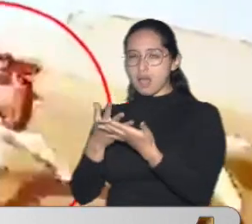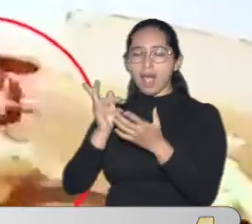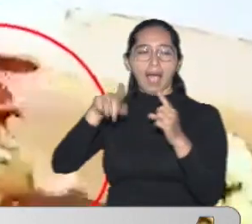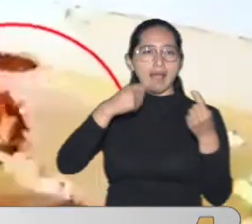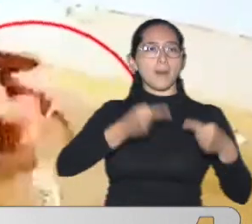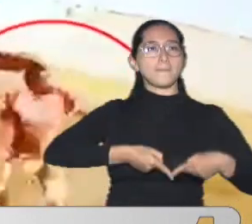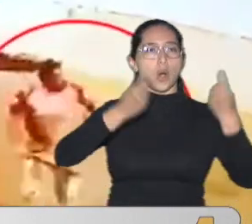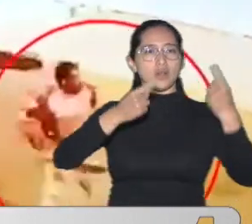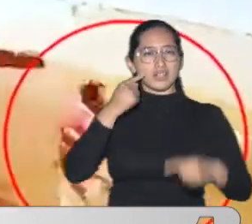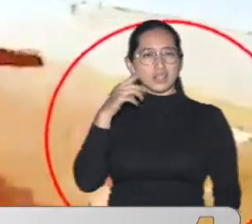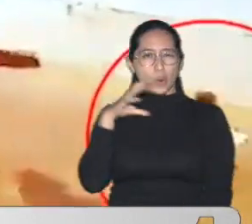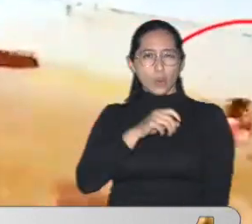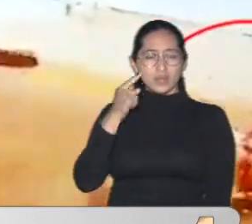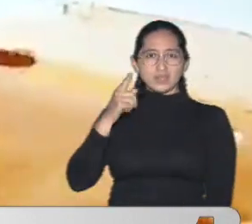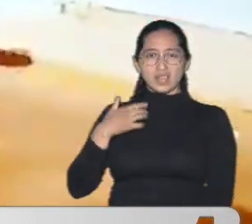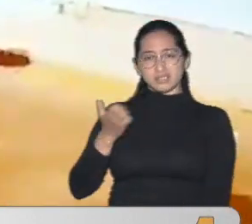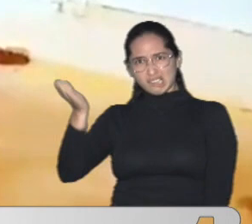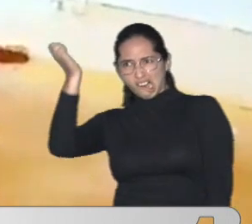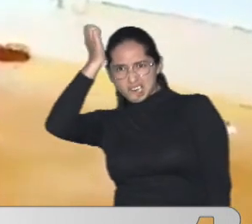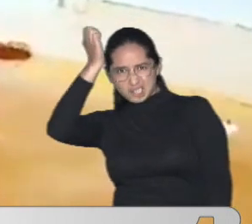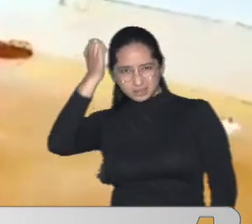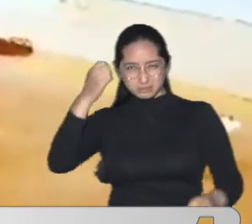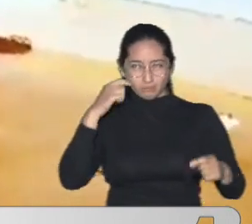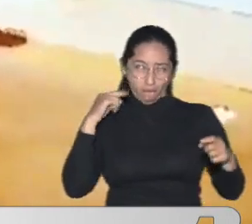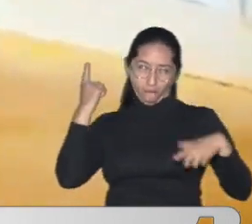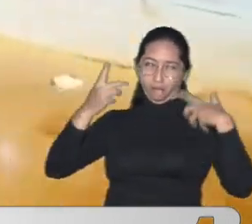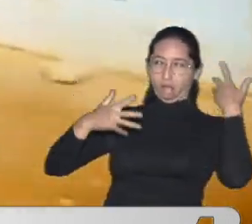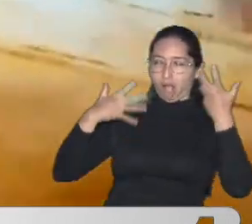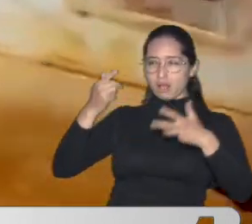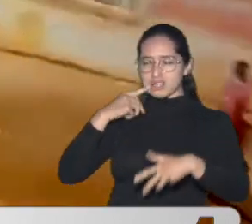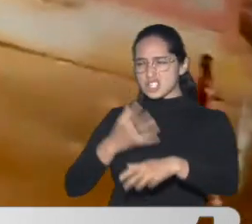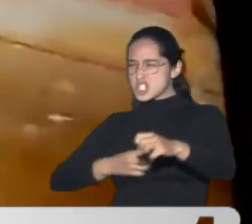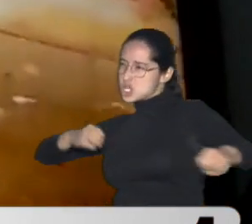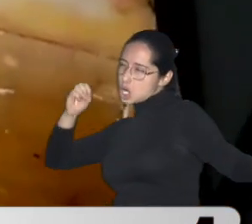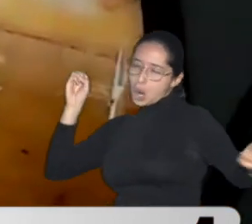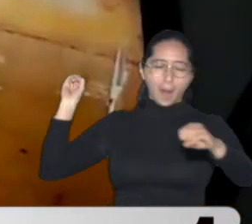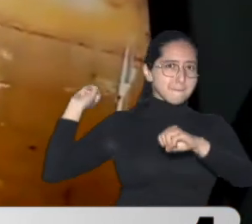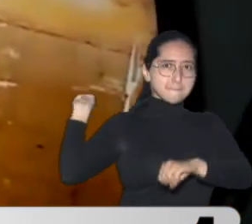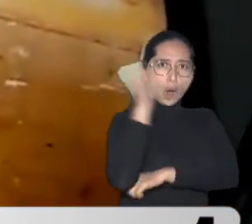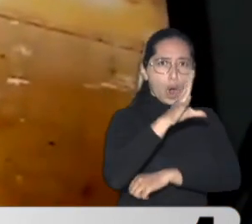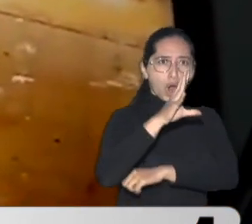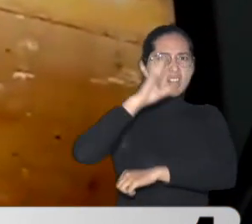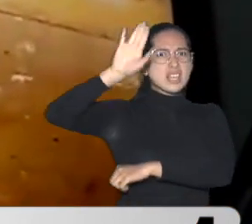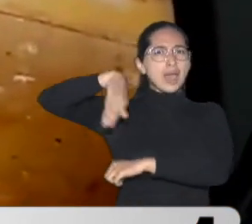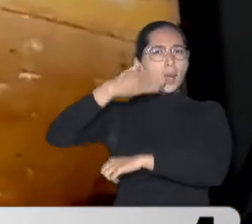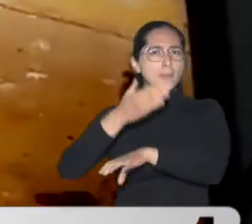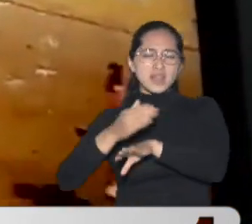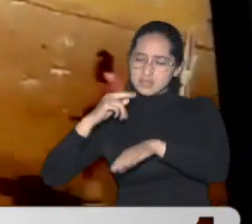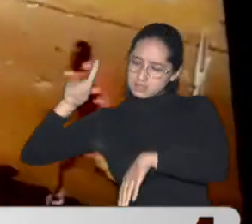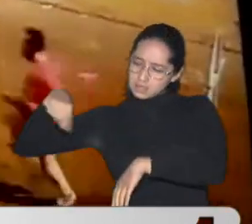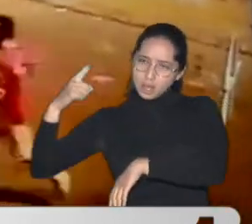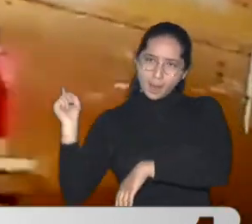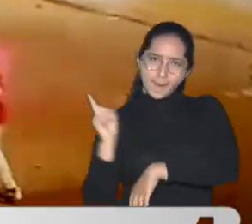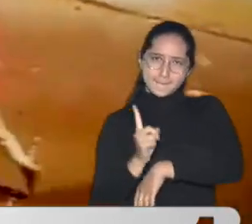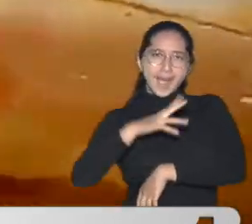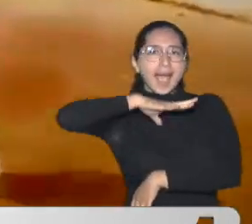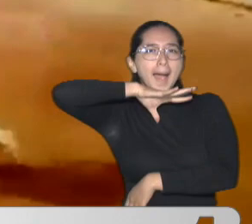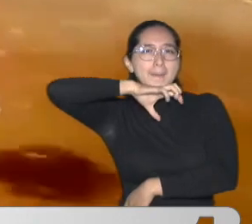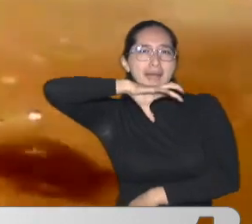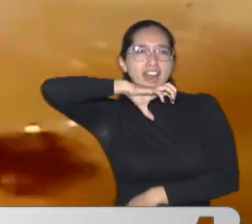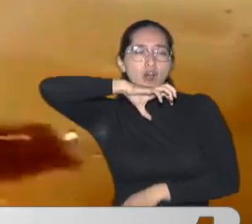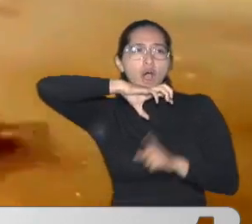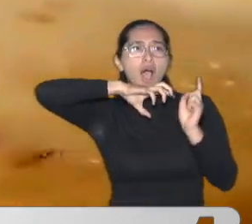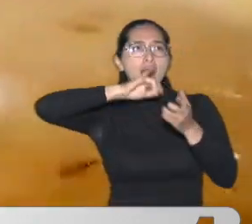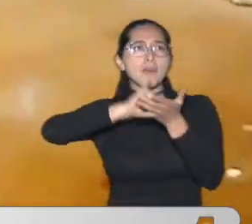este hombre Una piedra Intenta lanzársela A uno De los patrulleros Aparece un perro De raza Pitbull Y en ese momento El